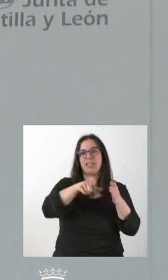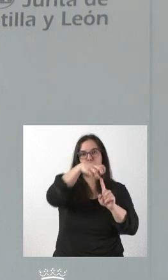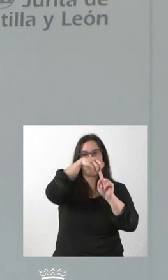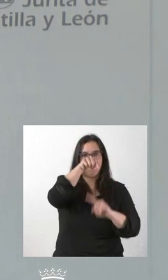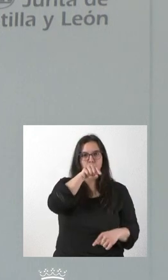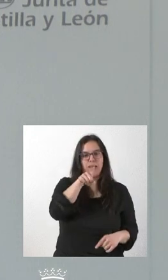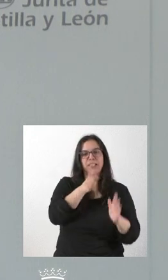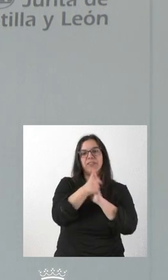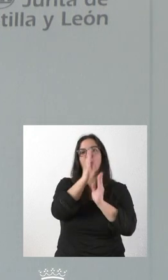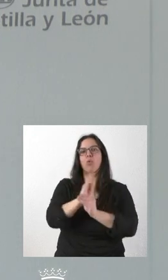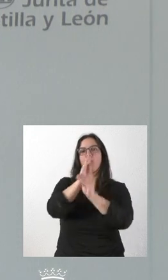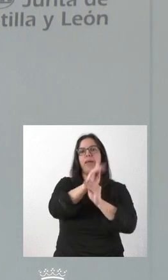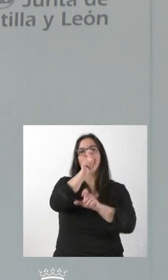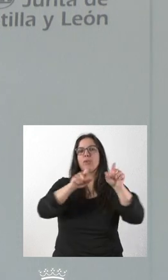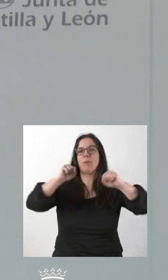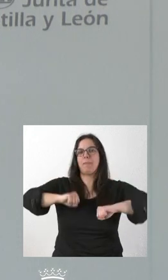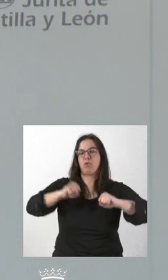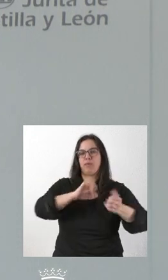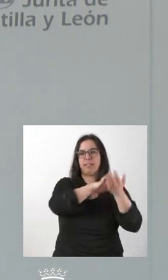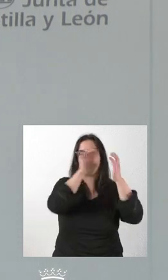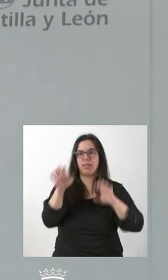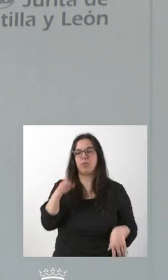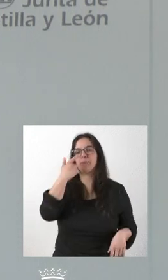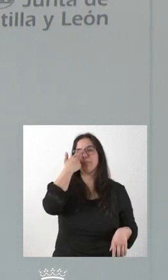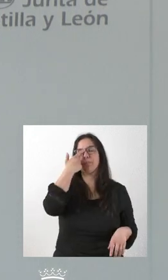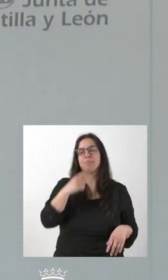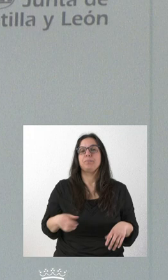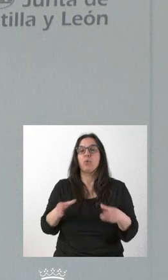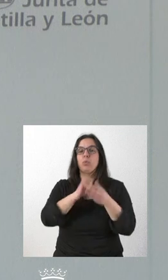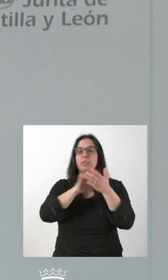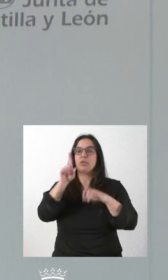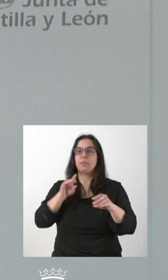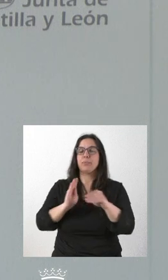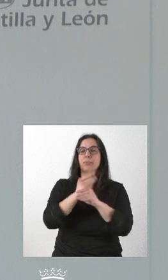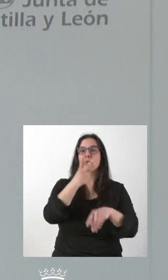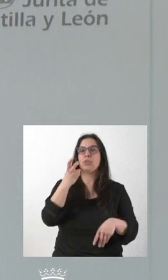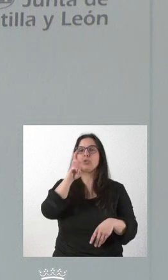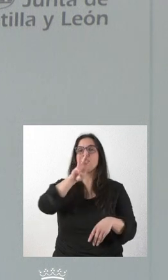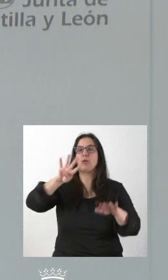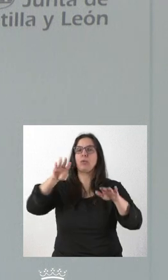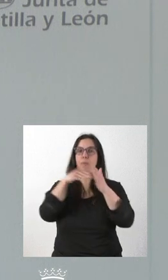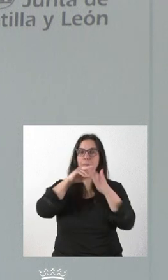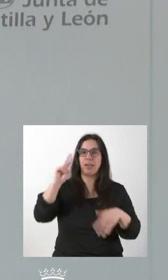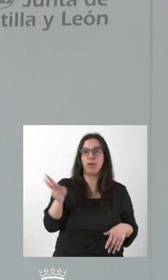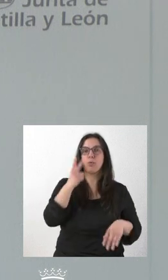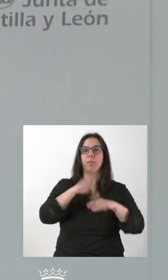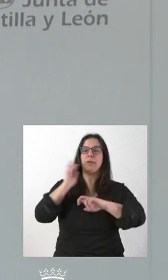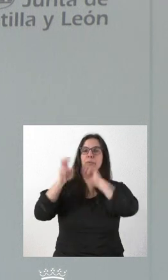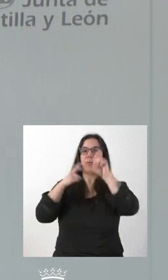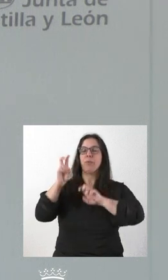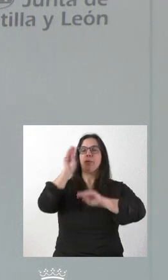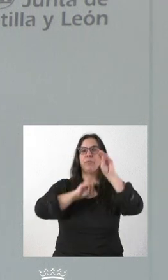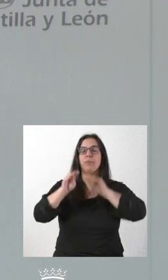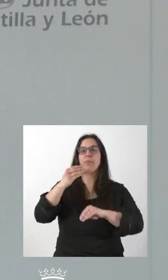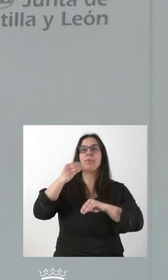Hablamos del cuidado de las personas mayores de Castilla y León. La Junta va a destinar 234.000 euros para la restauración de